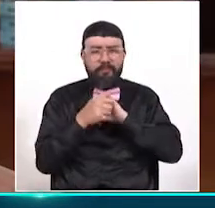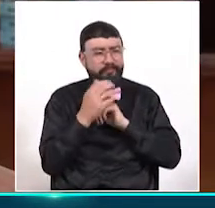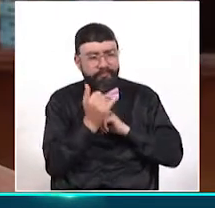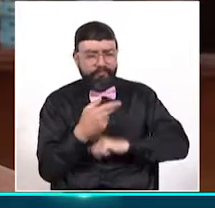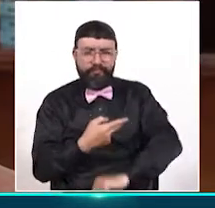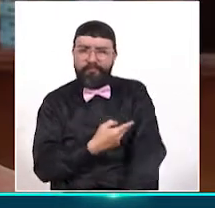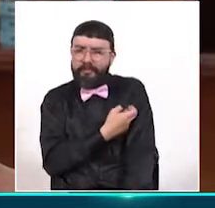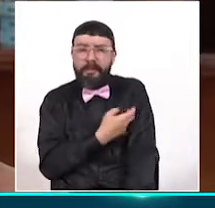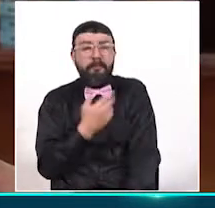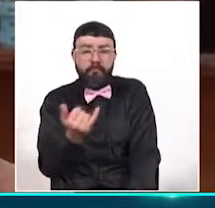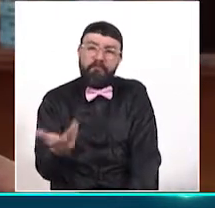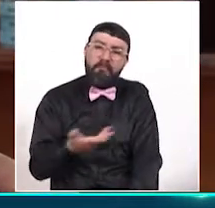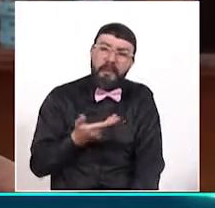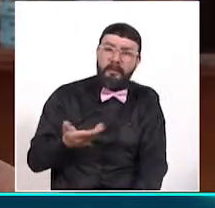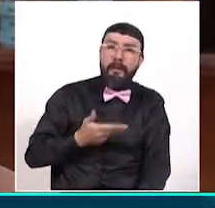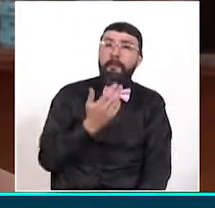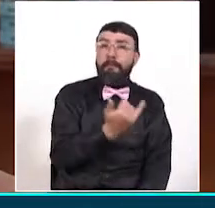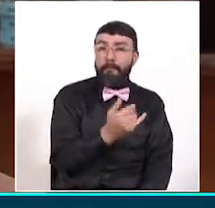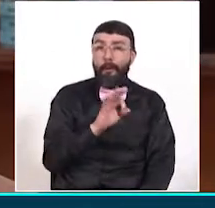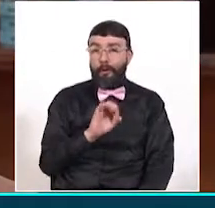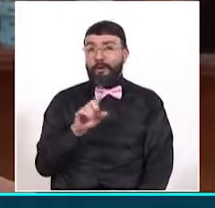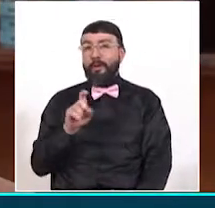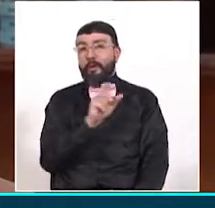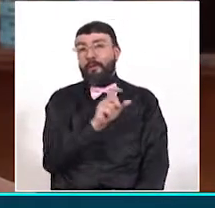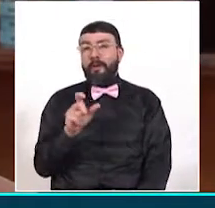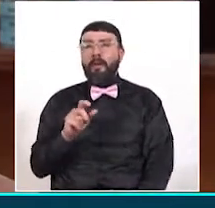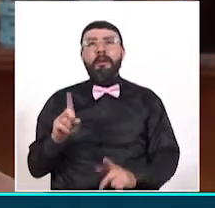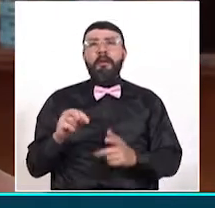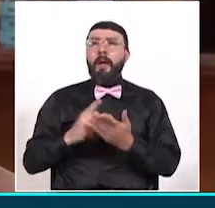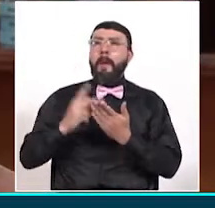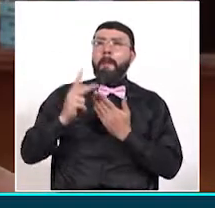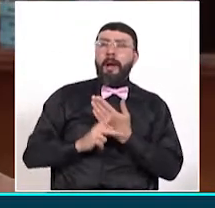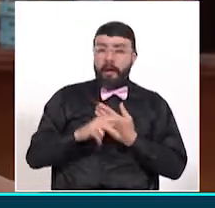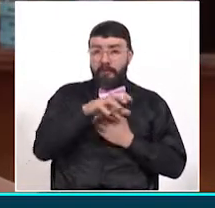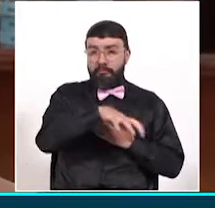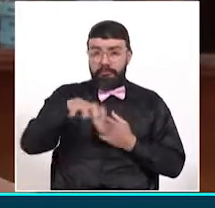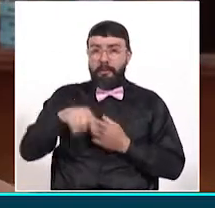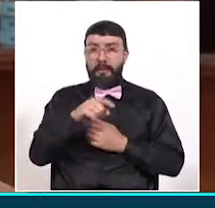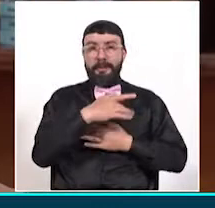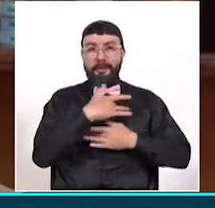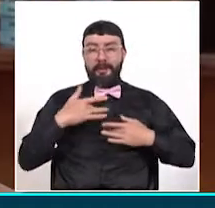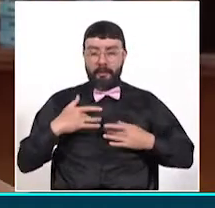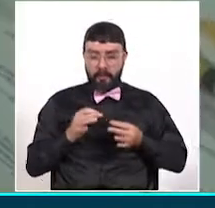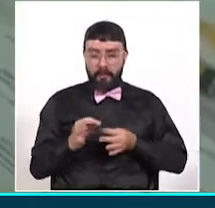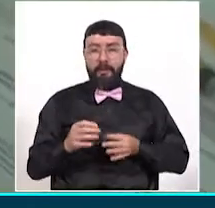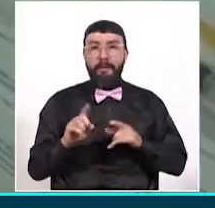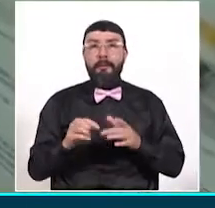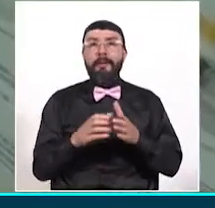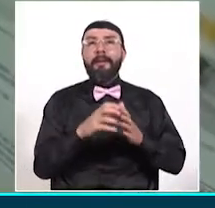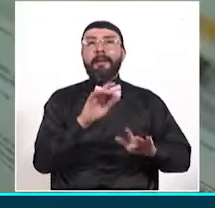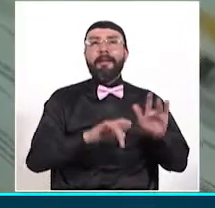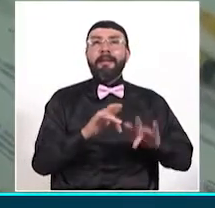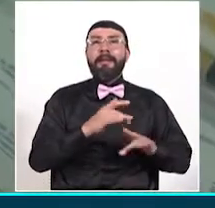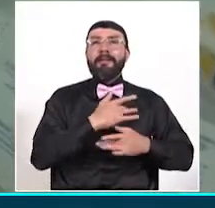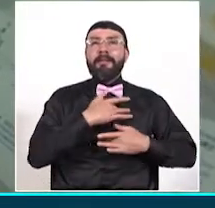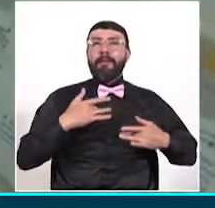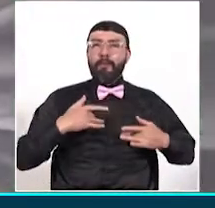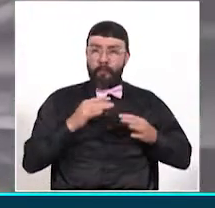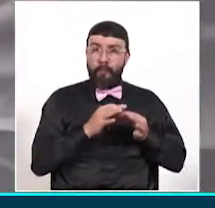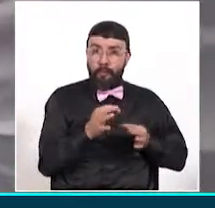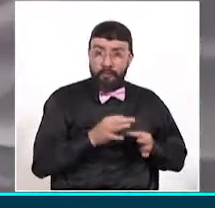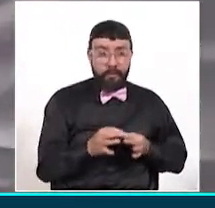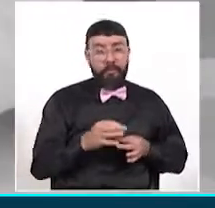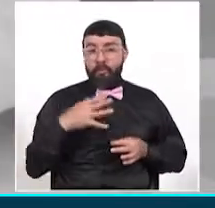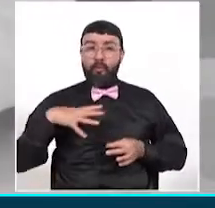para trabajar articuladamente con los planes también locales de salud municipal y las Secretarías de Salud Municipal, porque esto es un